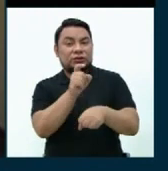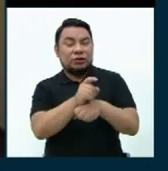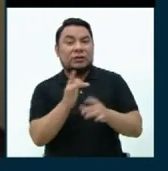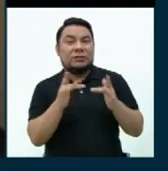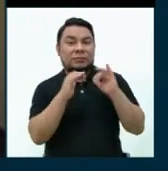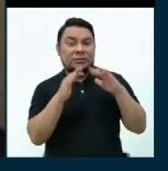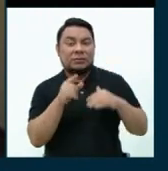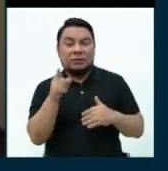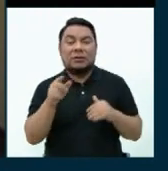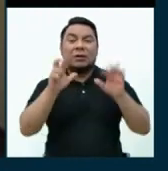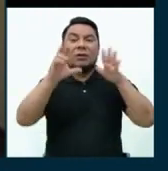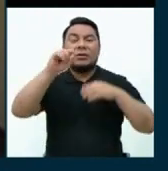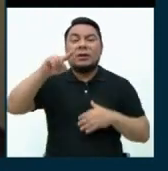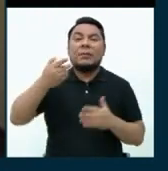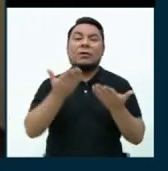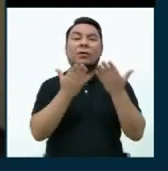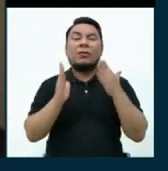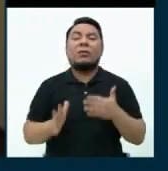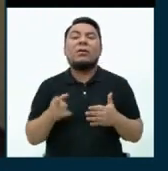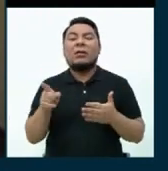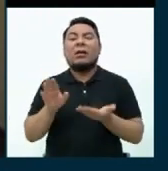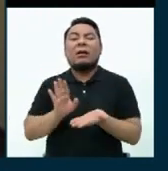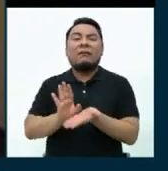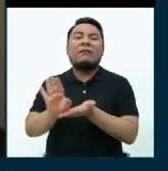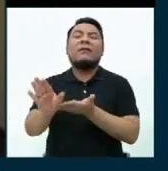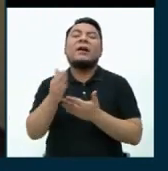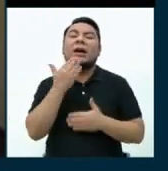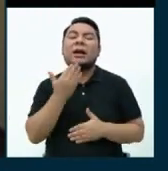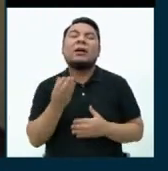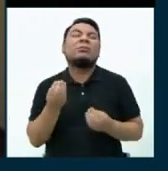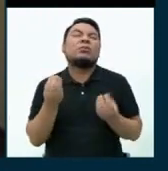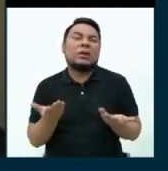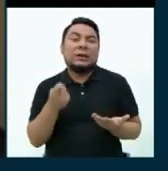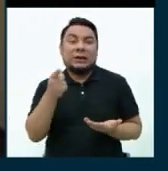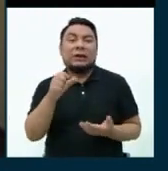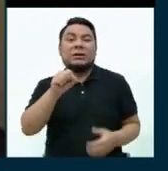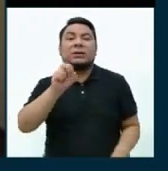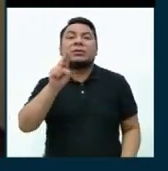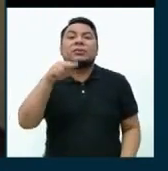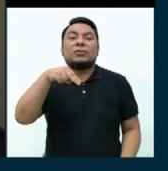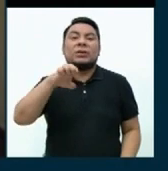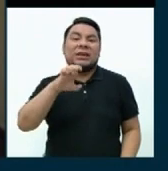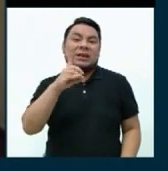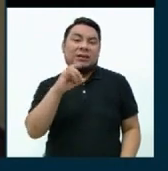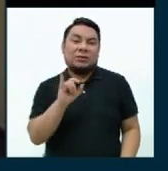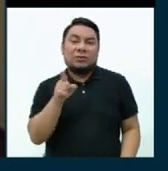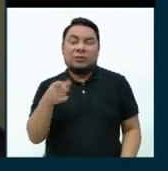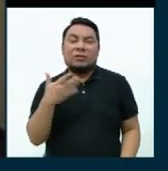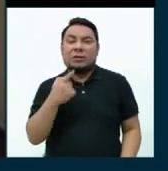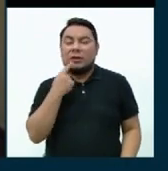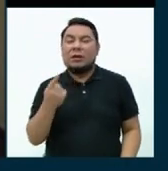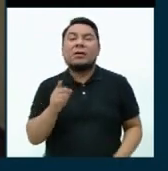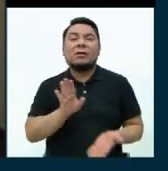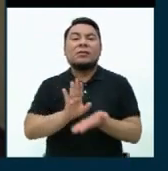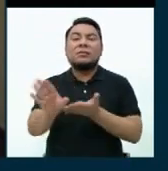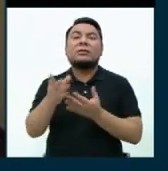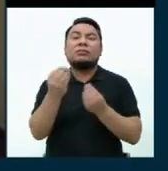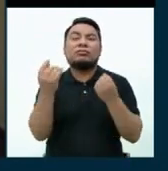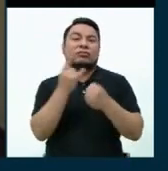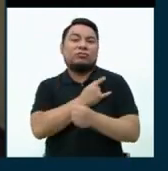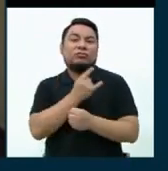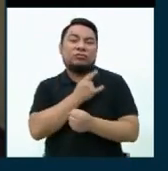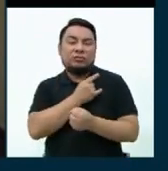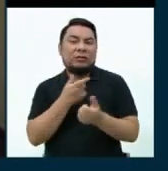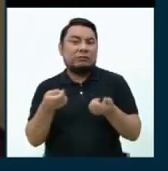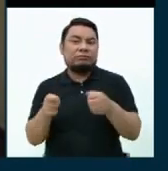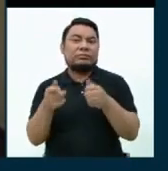hay 80 mil estudiantes que se han quedado fuera gracias a que la SUNEDU ha quitado la licenciatura a otras universidades.